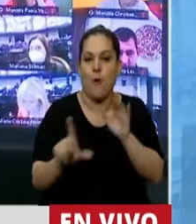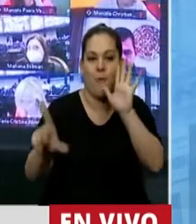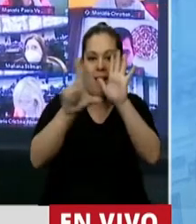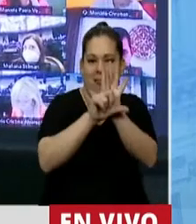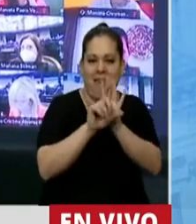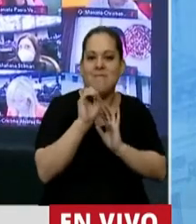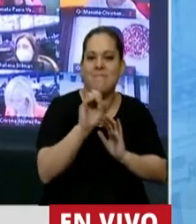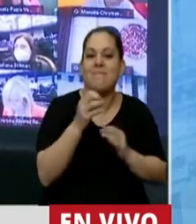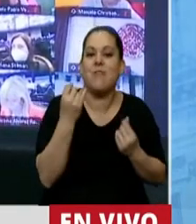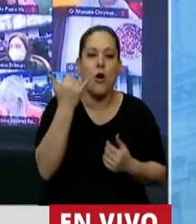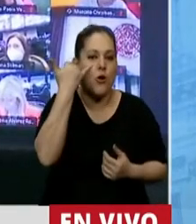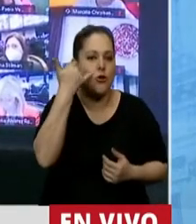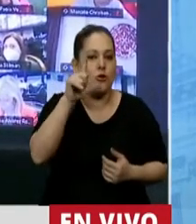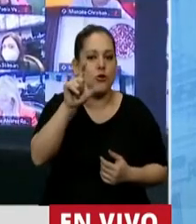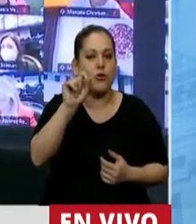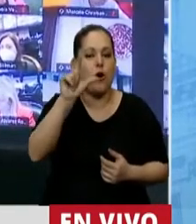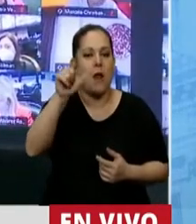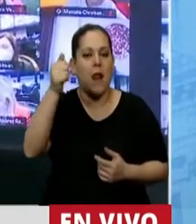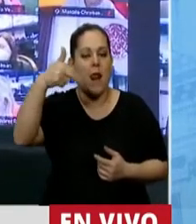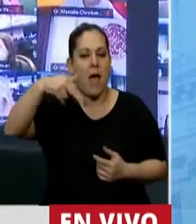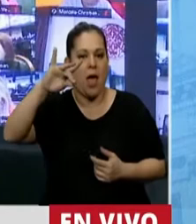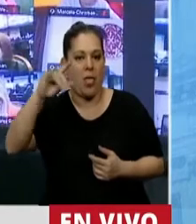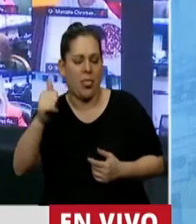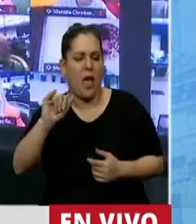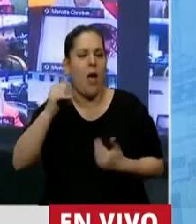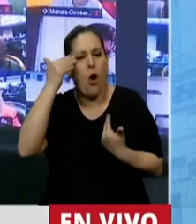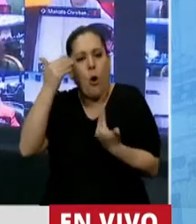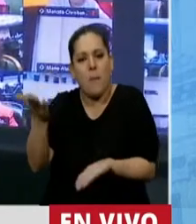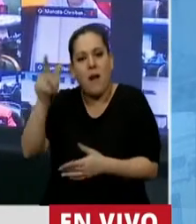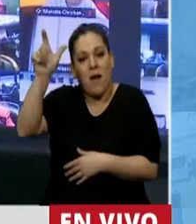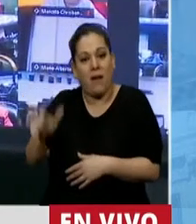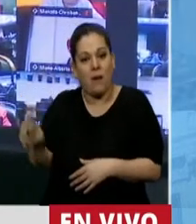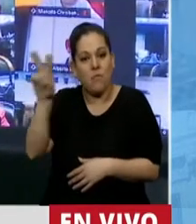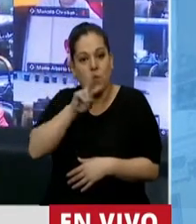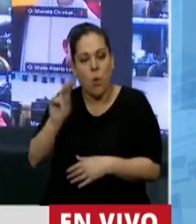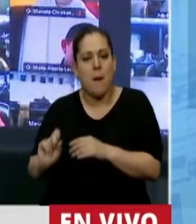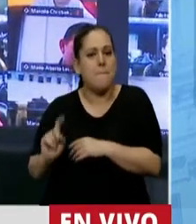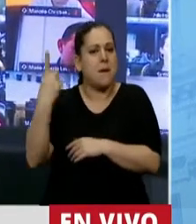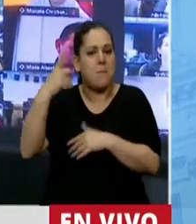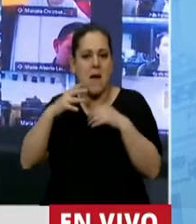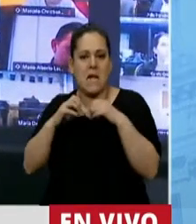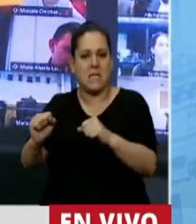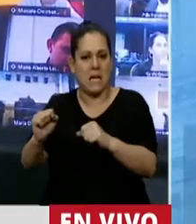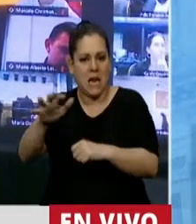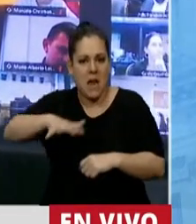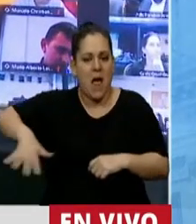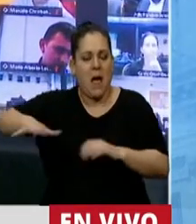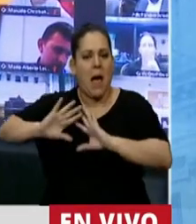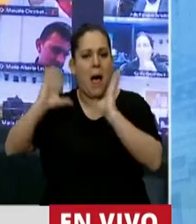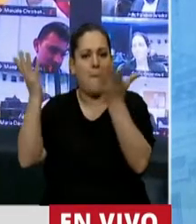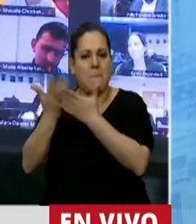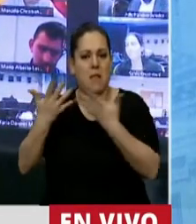Yolanda, en homenaje, en honor a quien fue la primera secretaria de Ambiente Humano